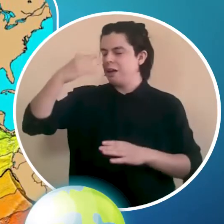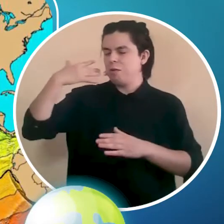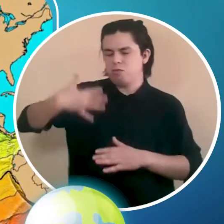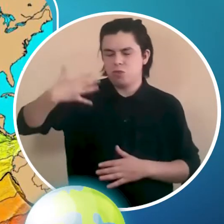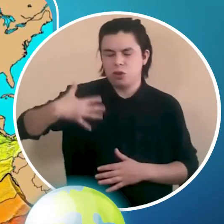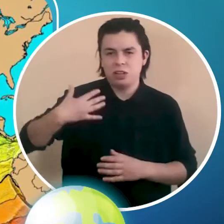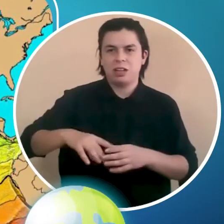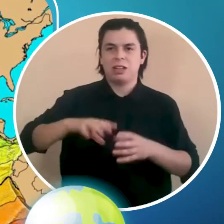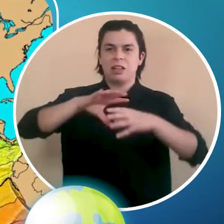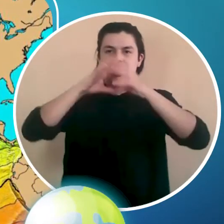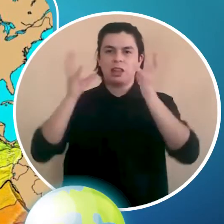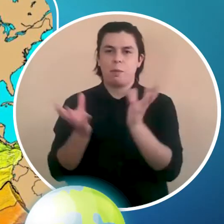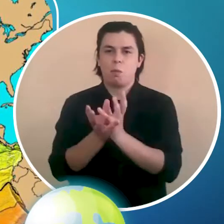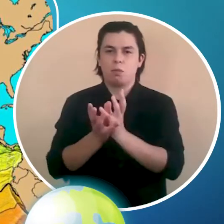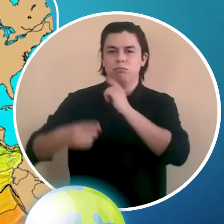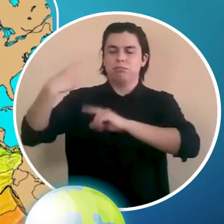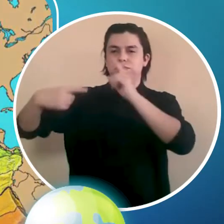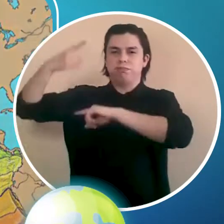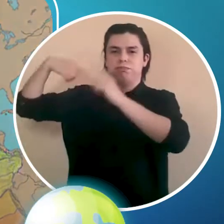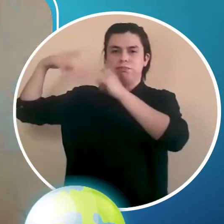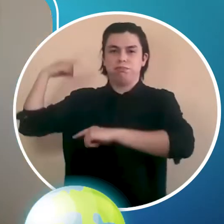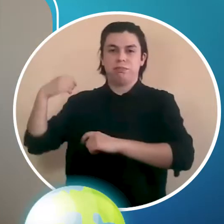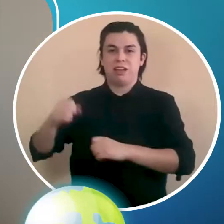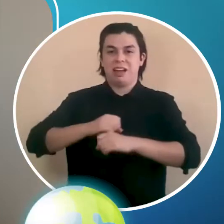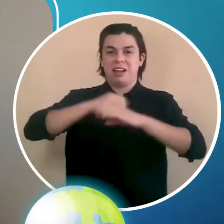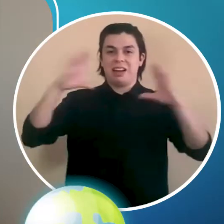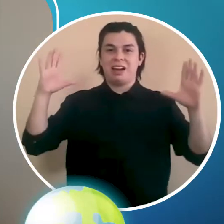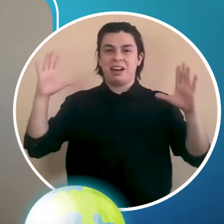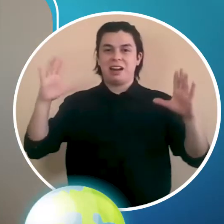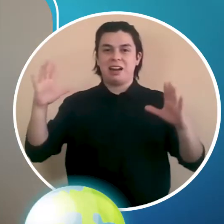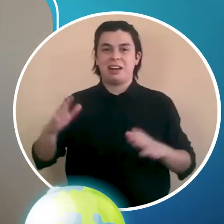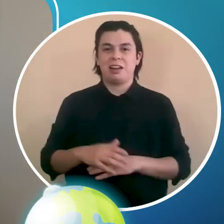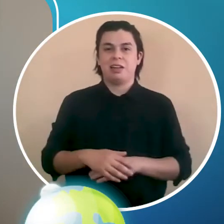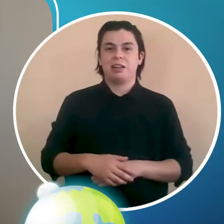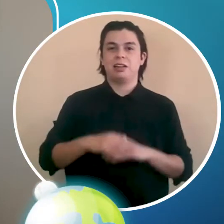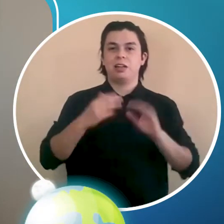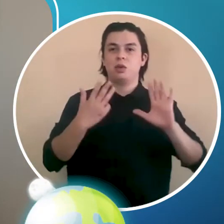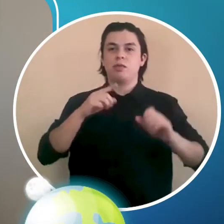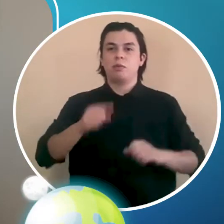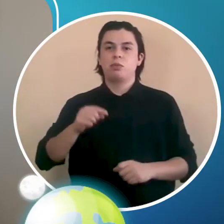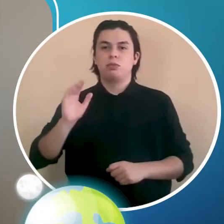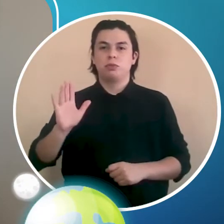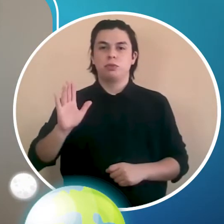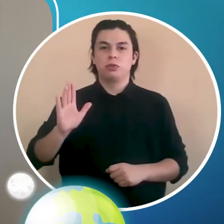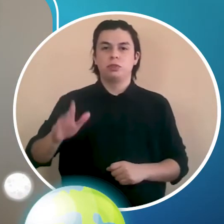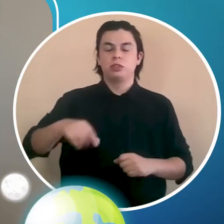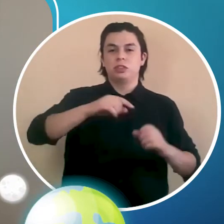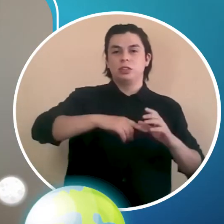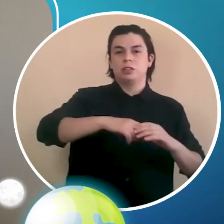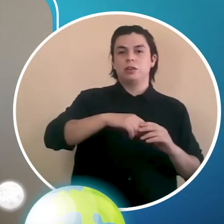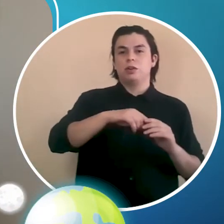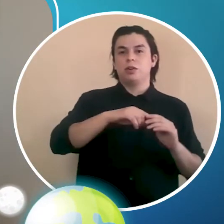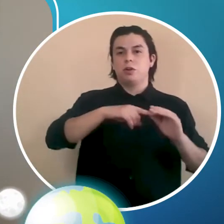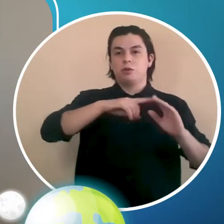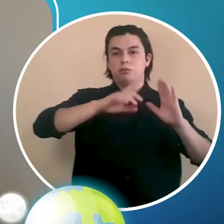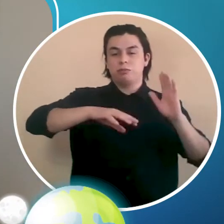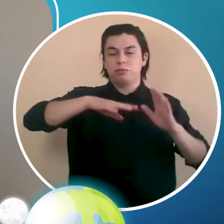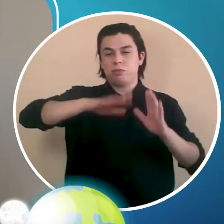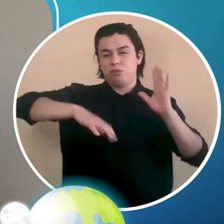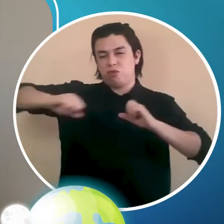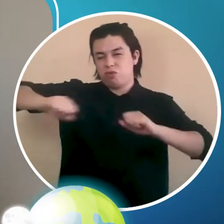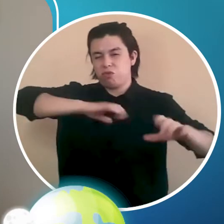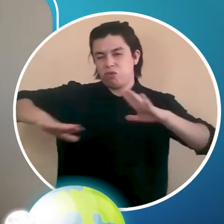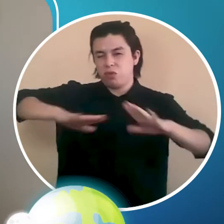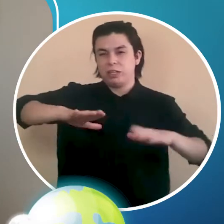grande que incluso llegaron las olas a las cosas de jabón y a las cosas de jabón. Increíble, ¿no? Bueno, vamos con nuestro